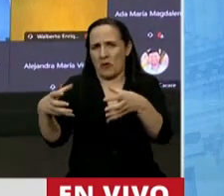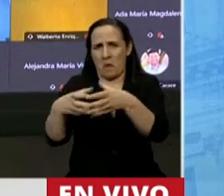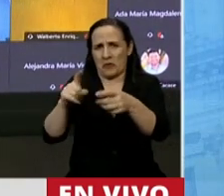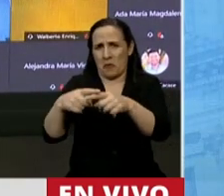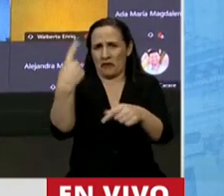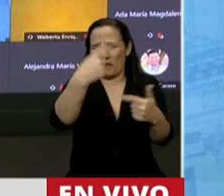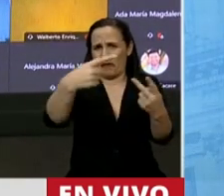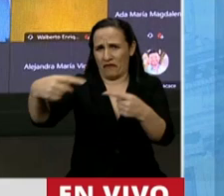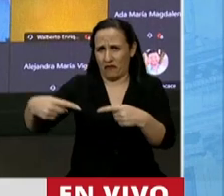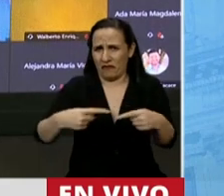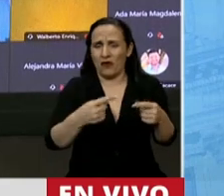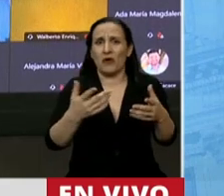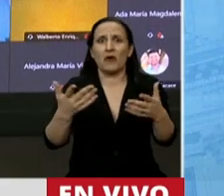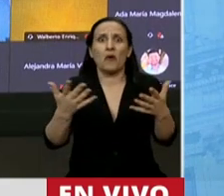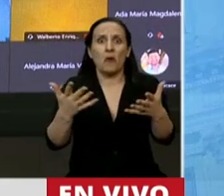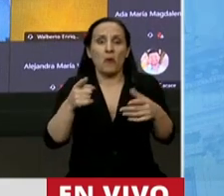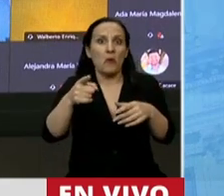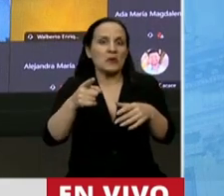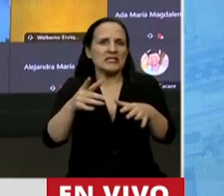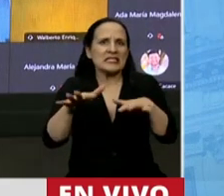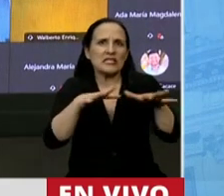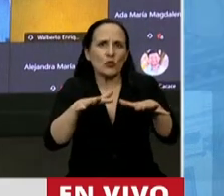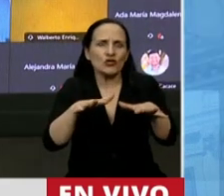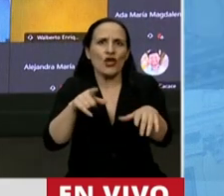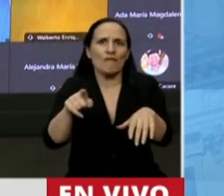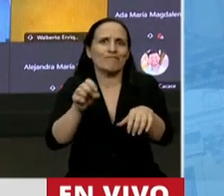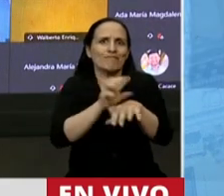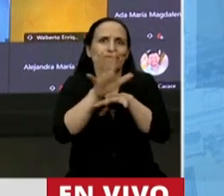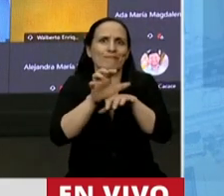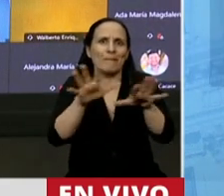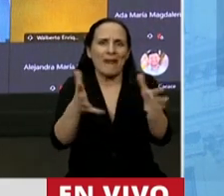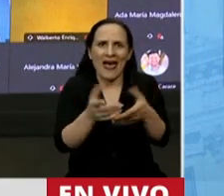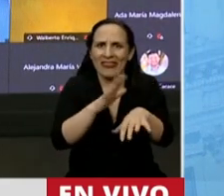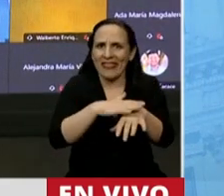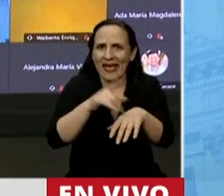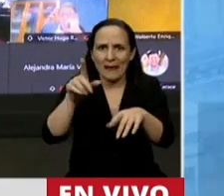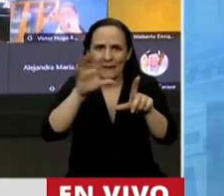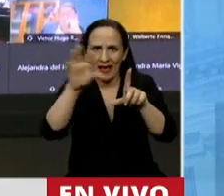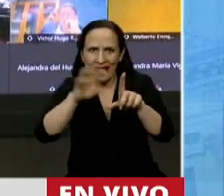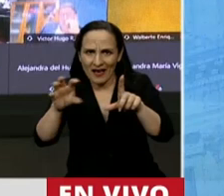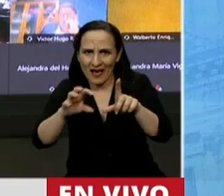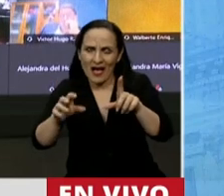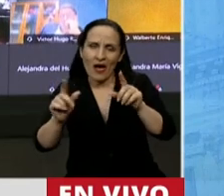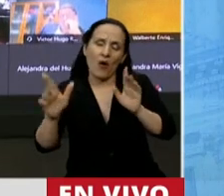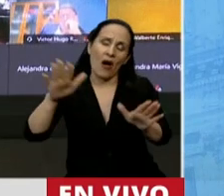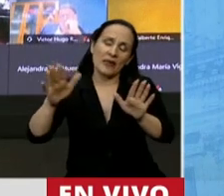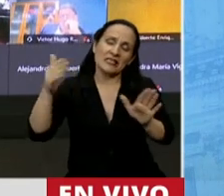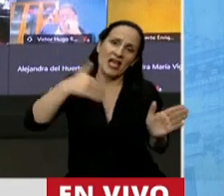que por la situación de pandemia han tenido imposibilidad de estar presente y que lo han hecho remotamente en forma mixta,